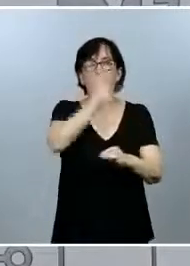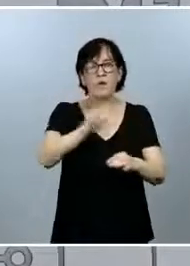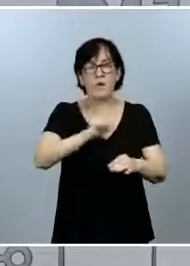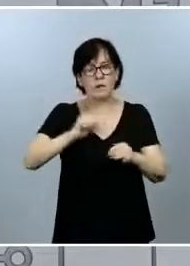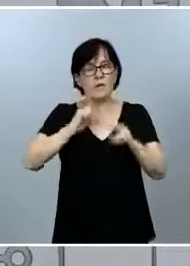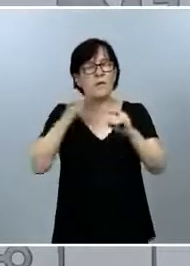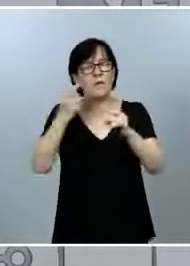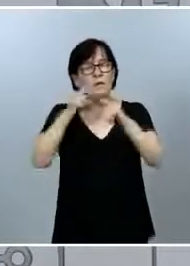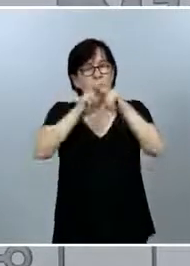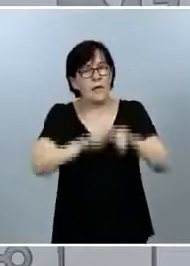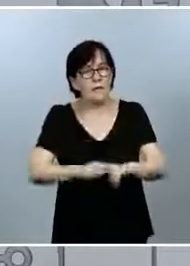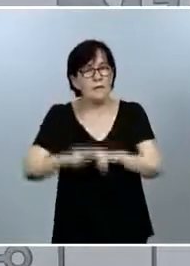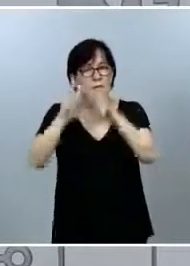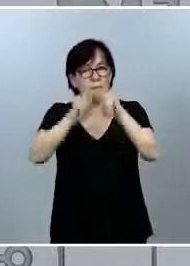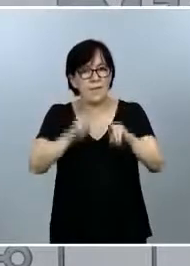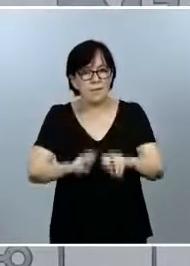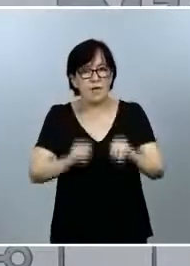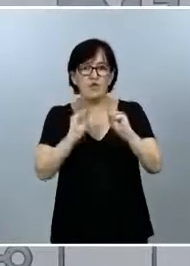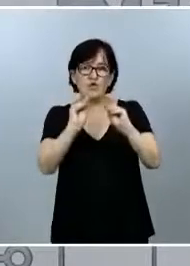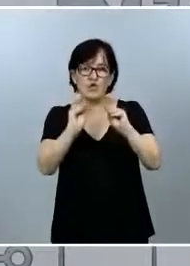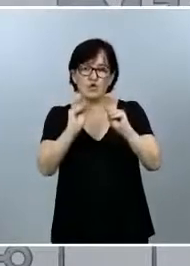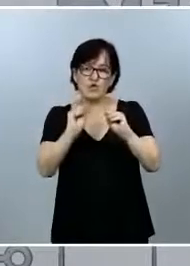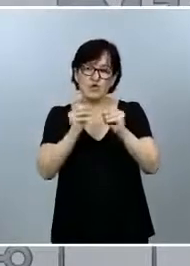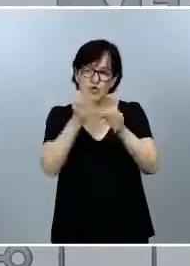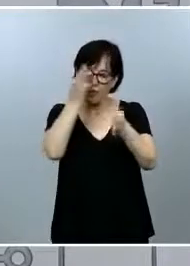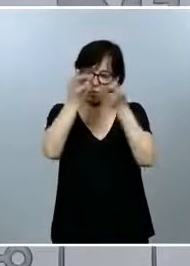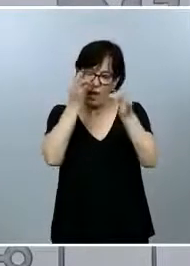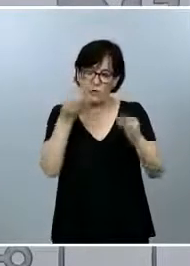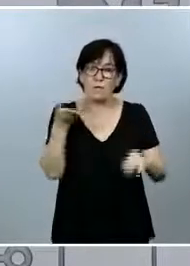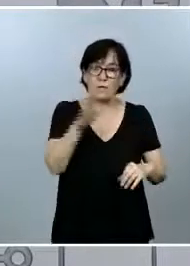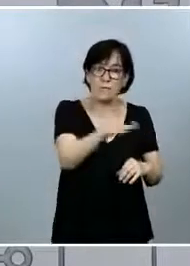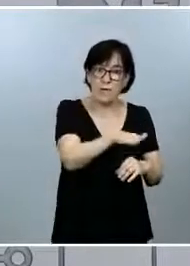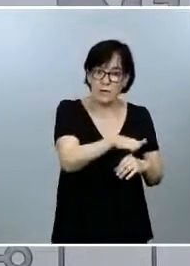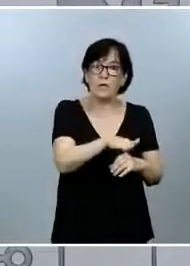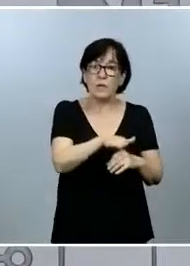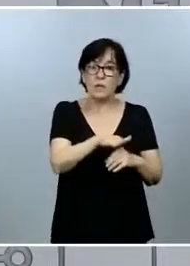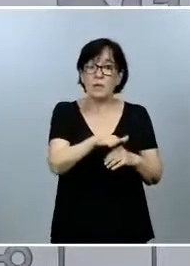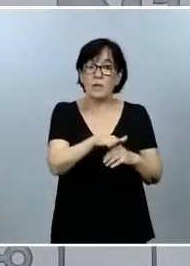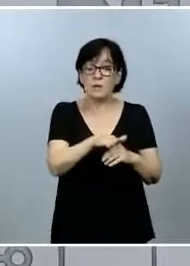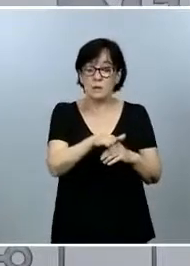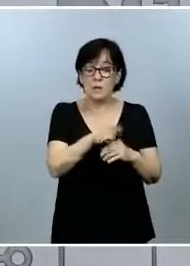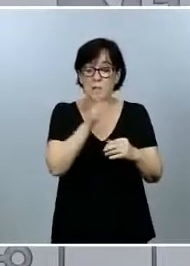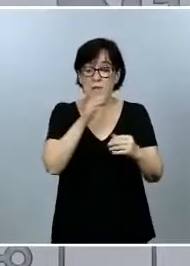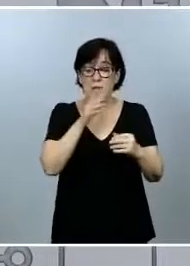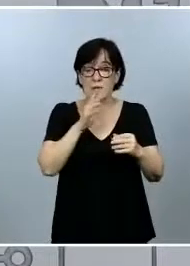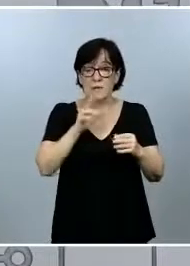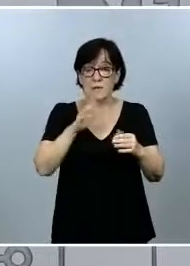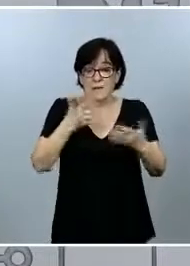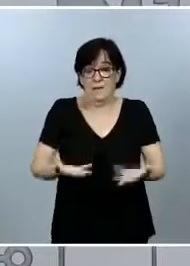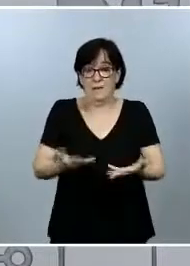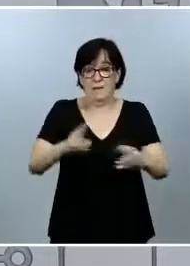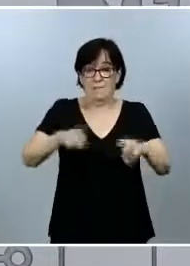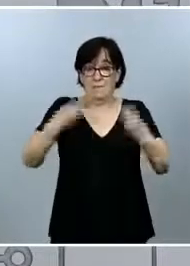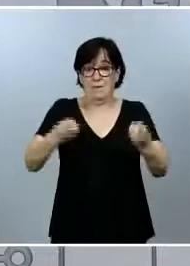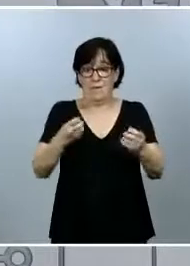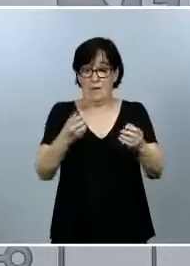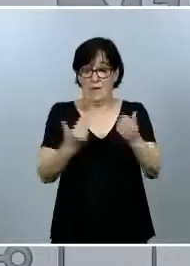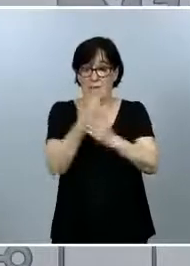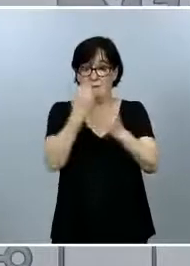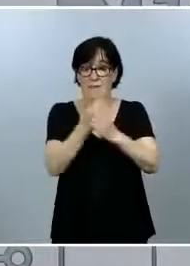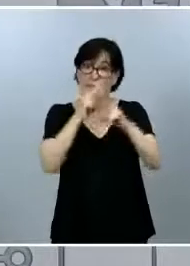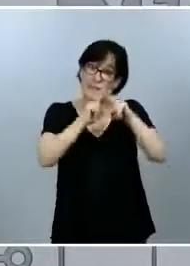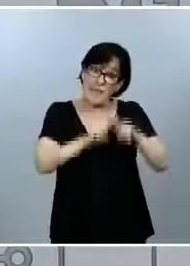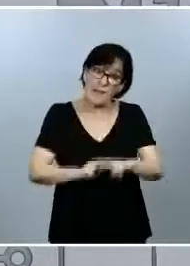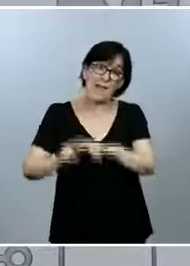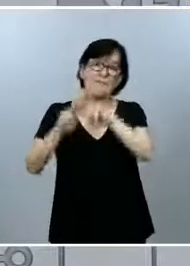revisando sus datos, estaban revisando sus datos de fallecidos y actualizarlas durante todos estos días, durante ese proceso de revisión,